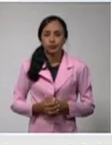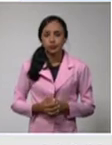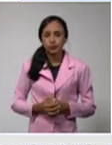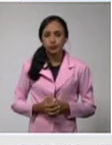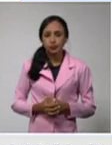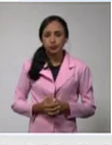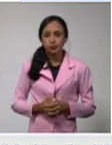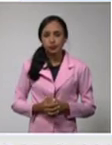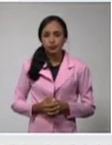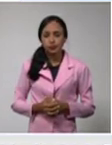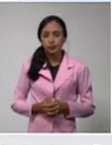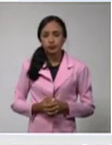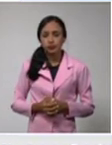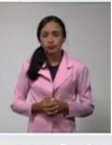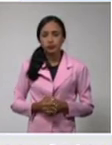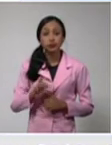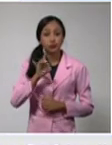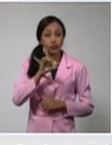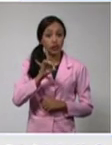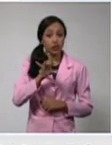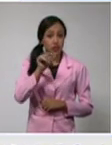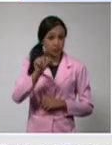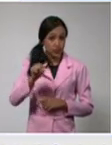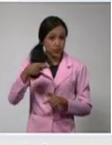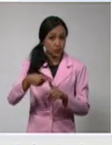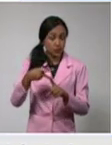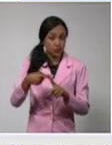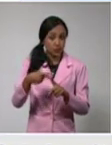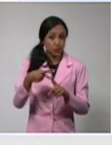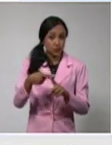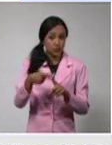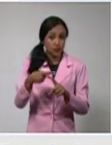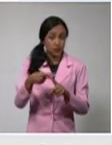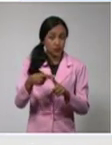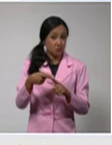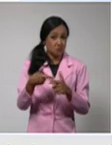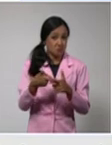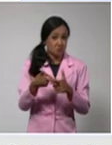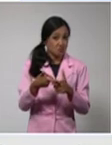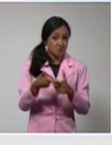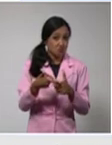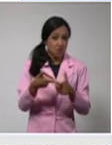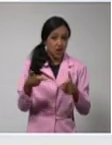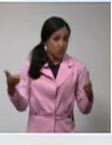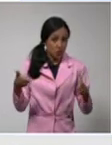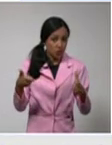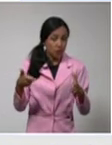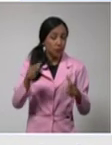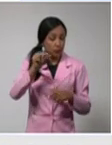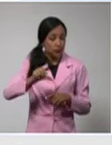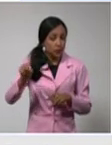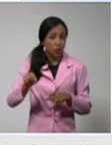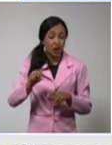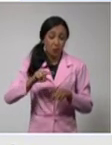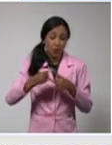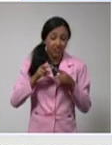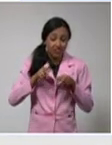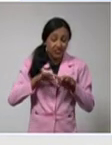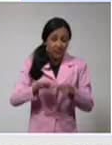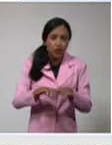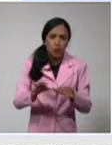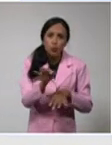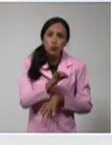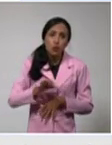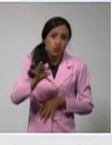Los 15 casos, el mayor número, que además es donde Pinar tiene la transmisión más importante, es el municipio